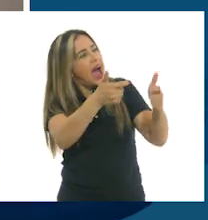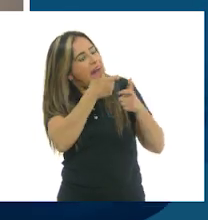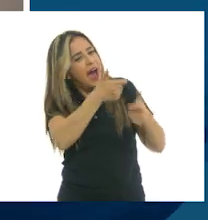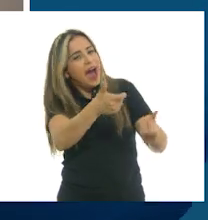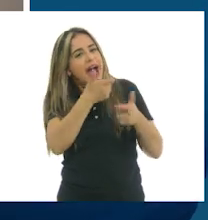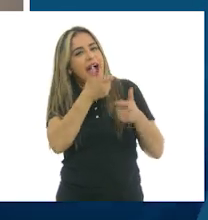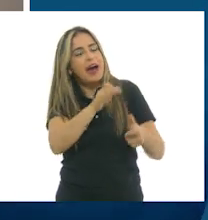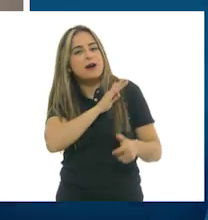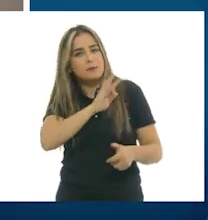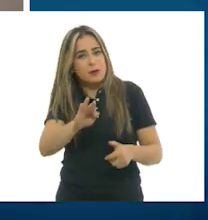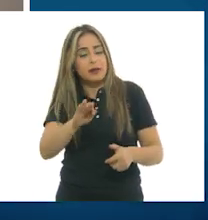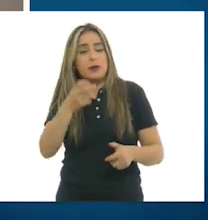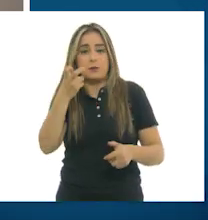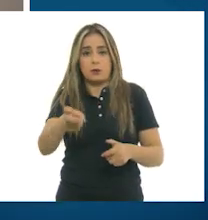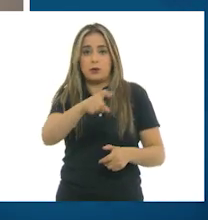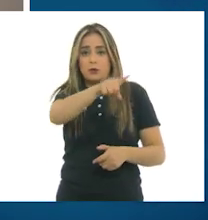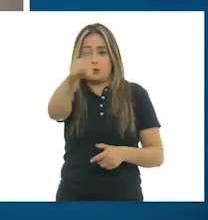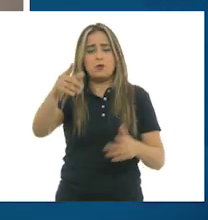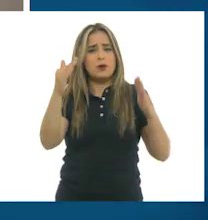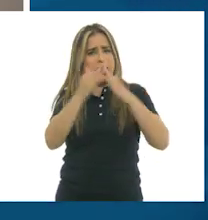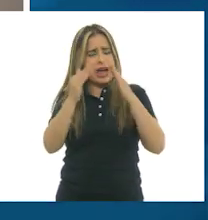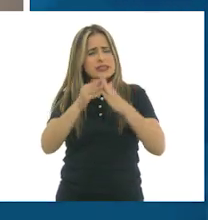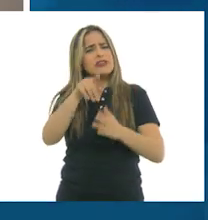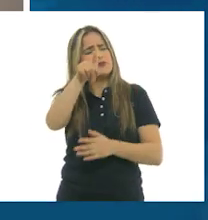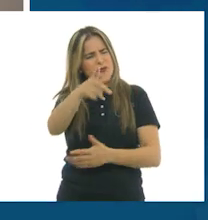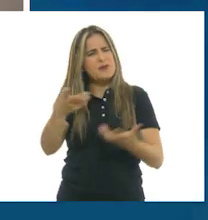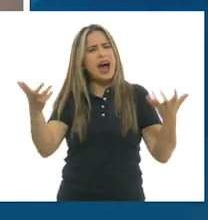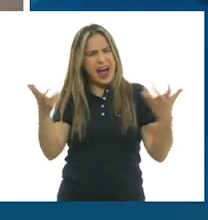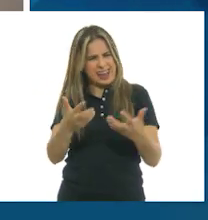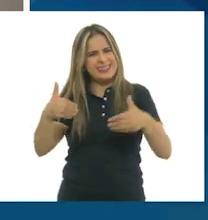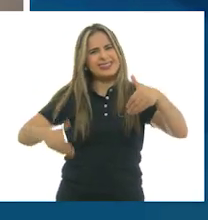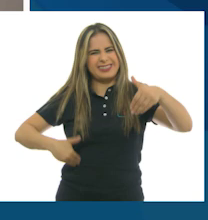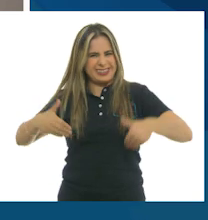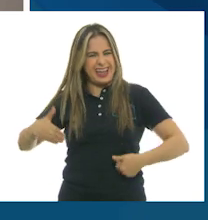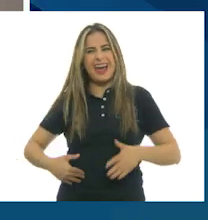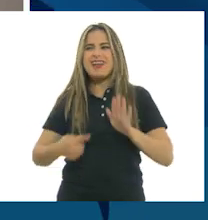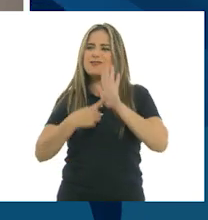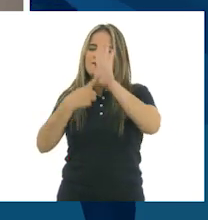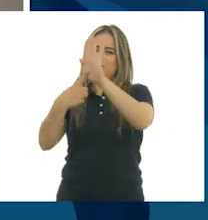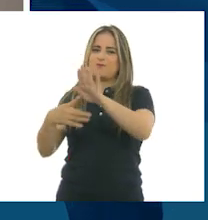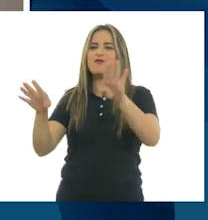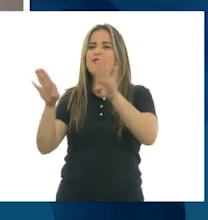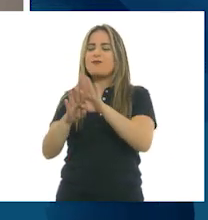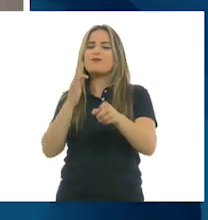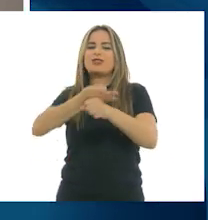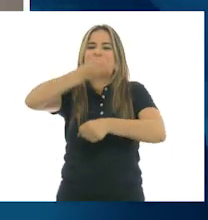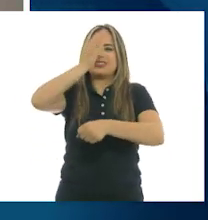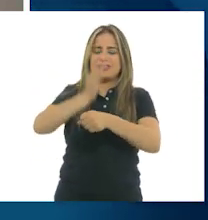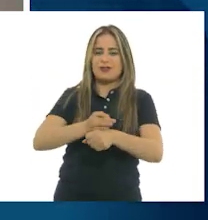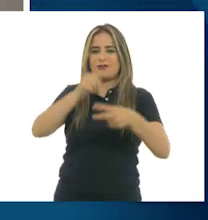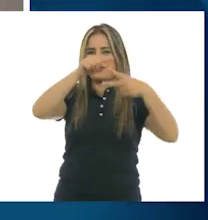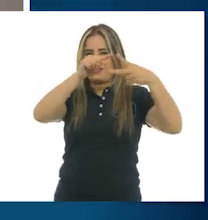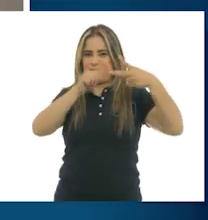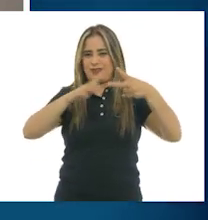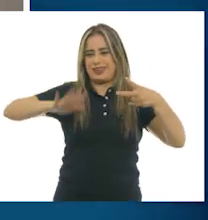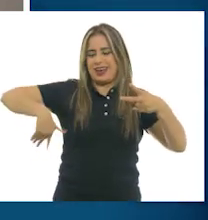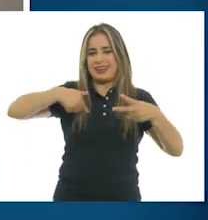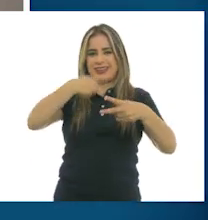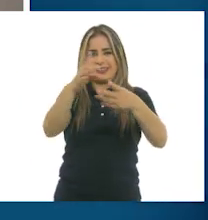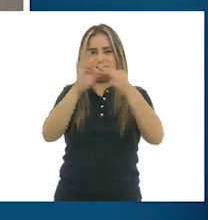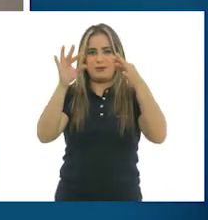invito a que en sus casas exploren un poco con estas cosas, con estos dos elementos que estamos platicando hoy.